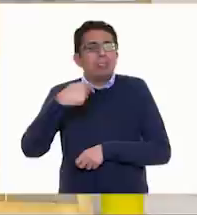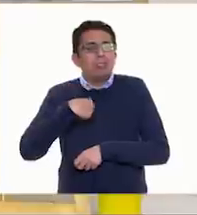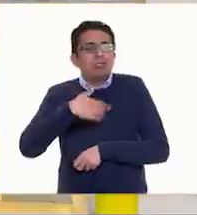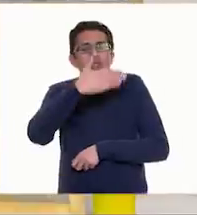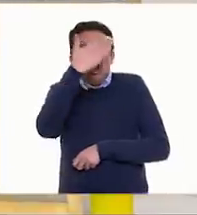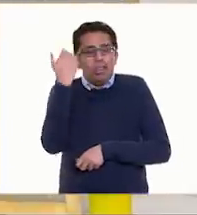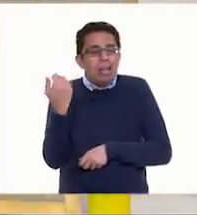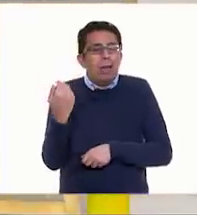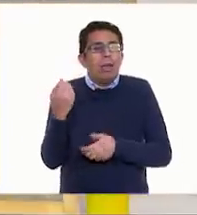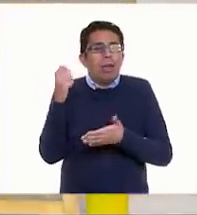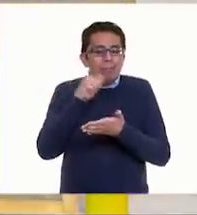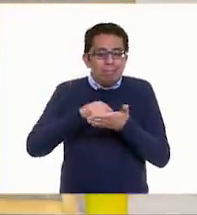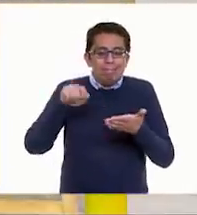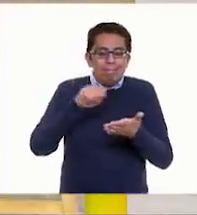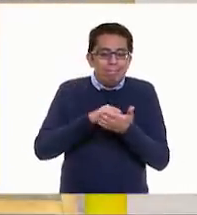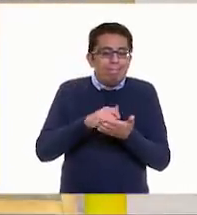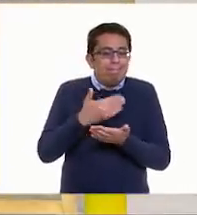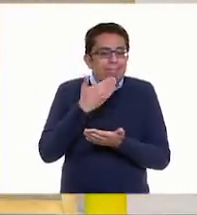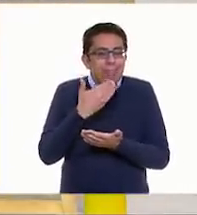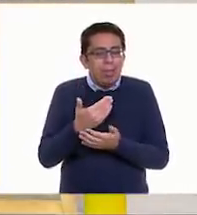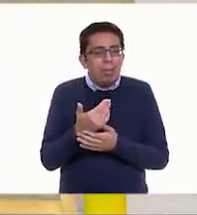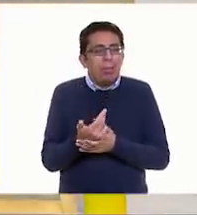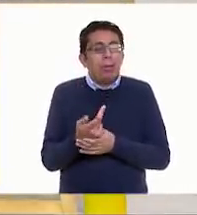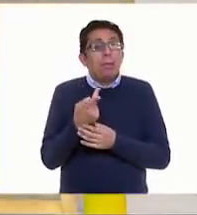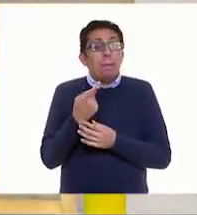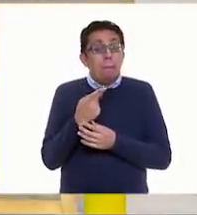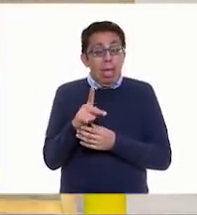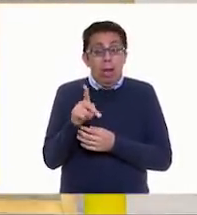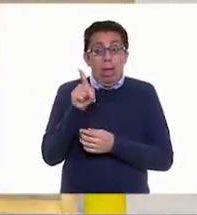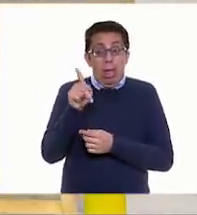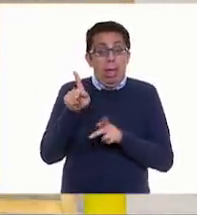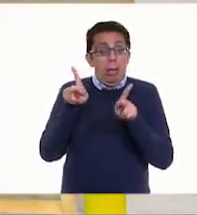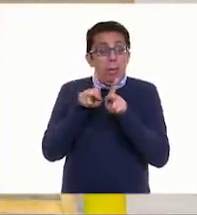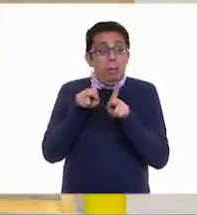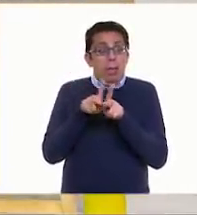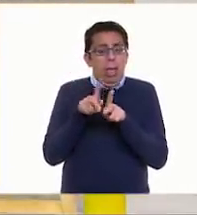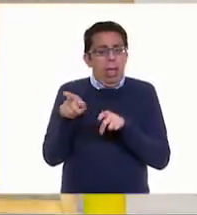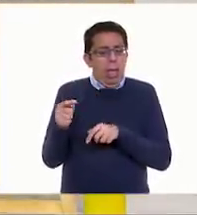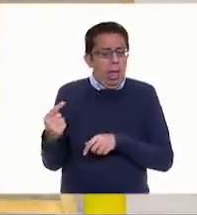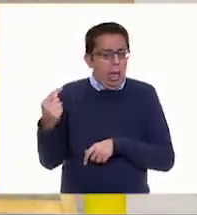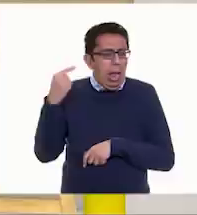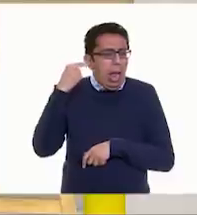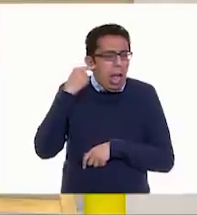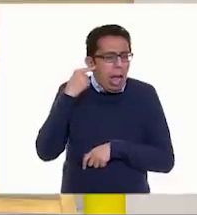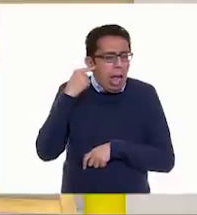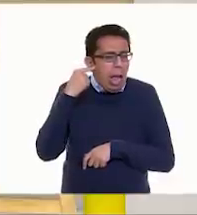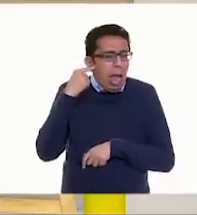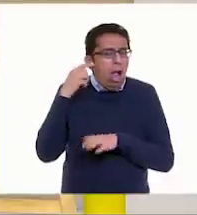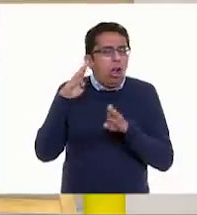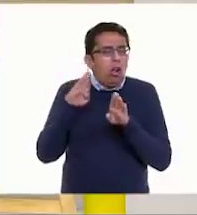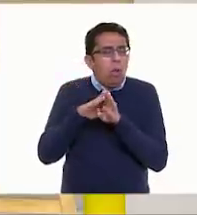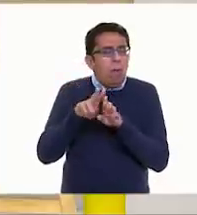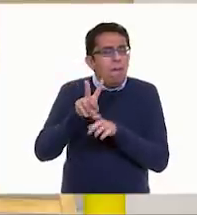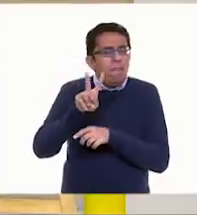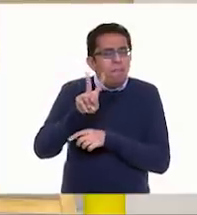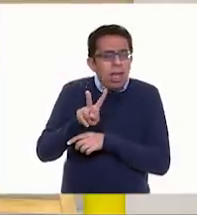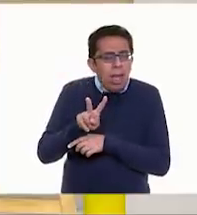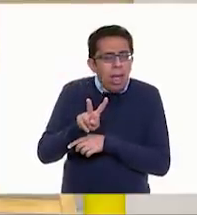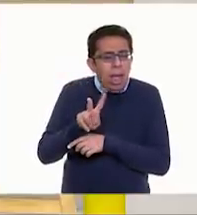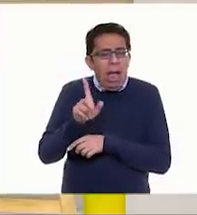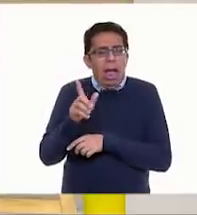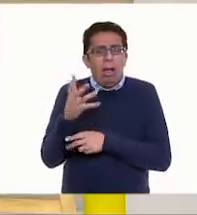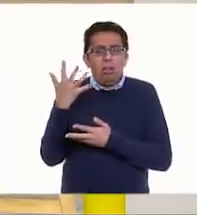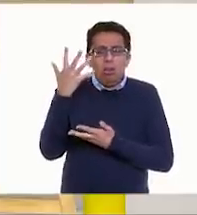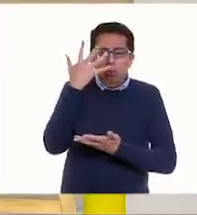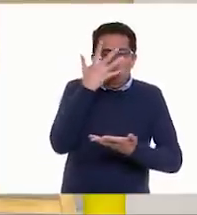escriben correctamente estas palabras. Pero como él escucha que suena con V, confunde